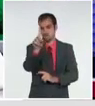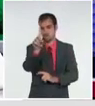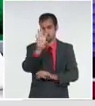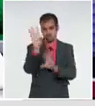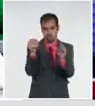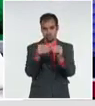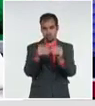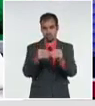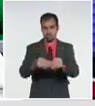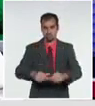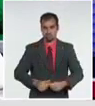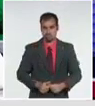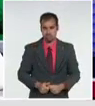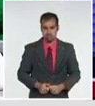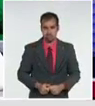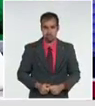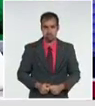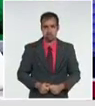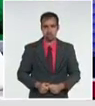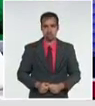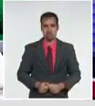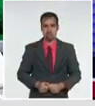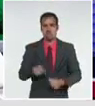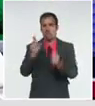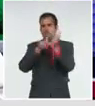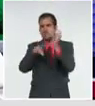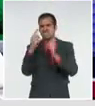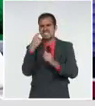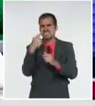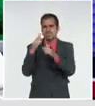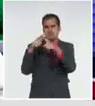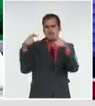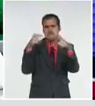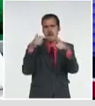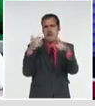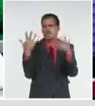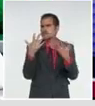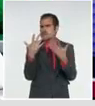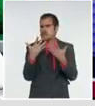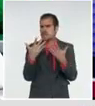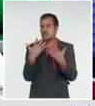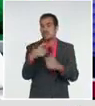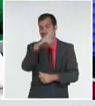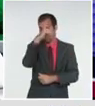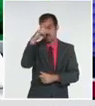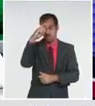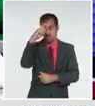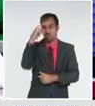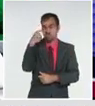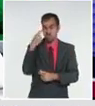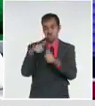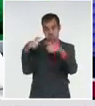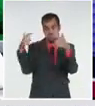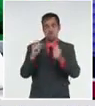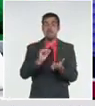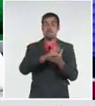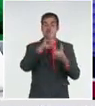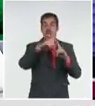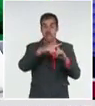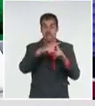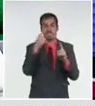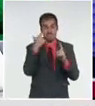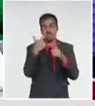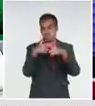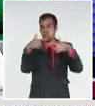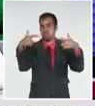provincias que incrementan los casos, Santiespíritu, sesenta y uno más, Matanzas, cuarenta y tres más,